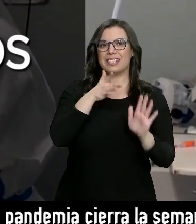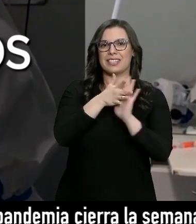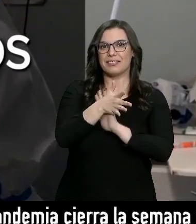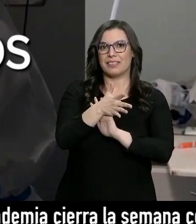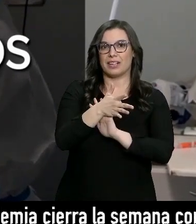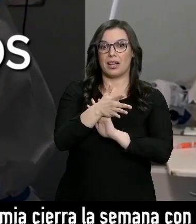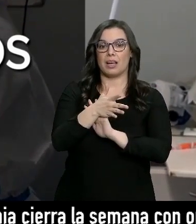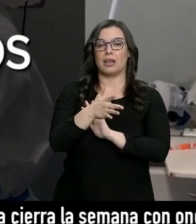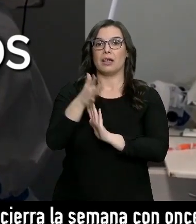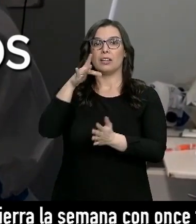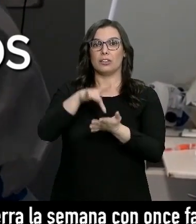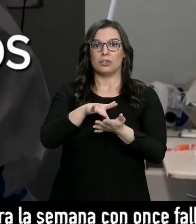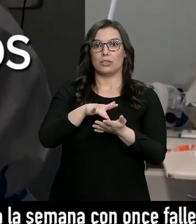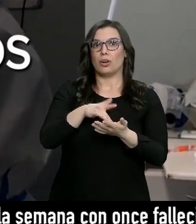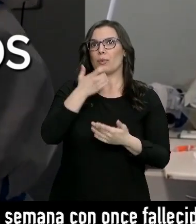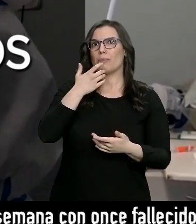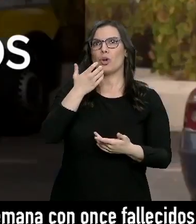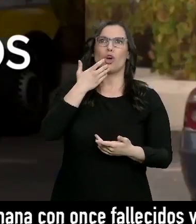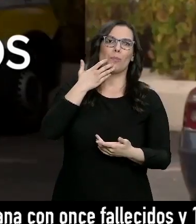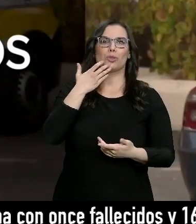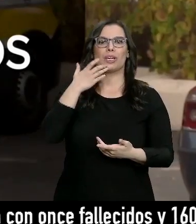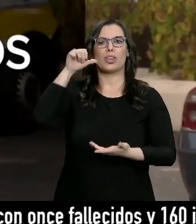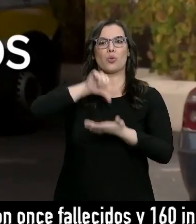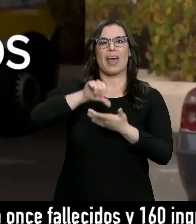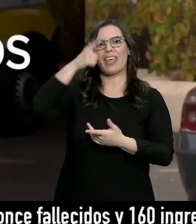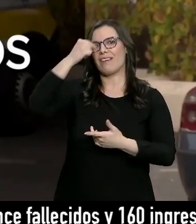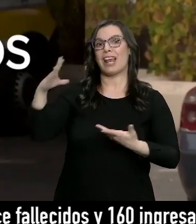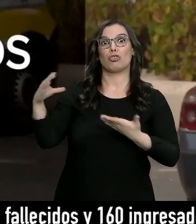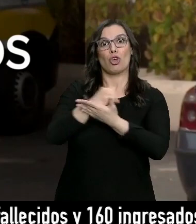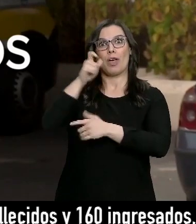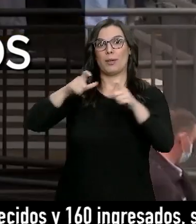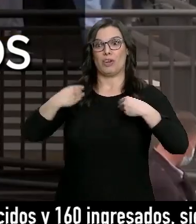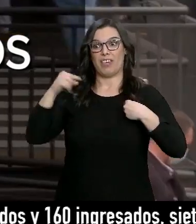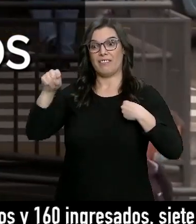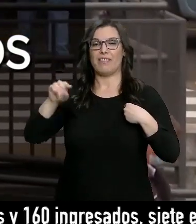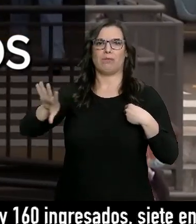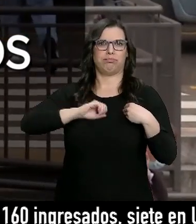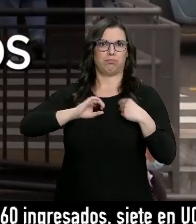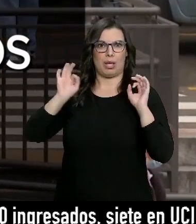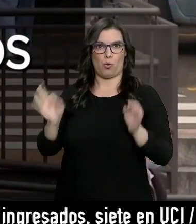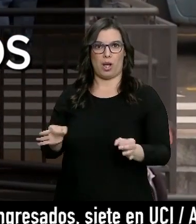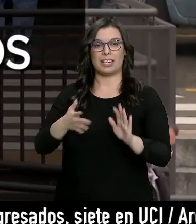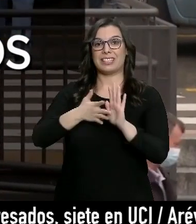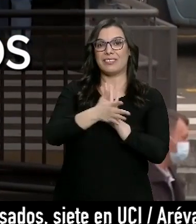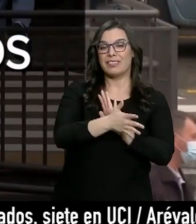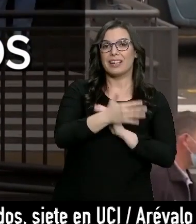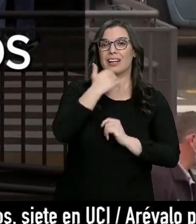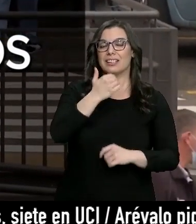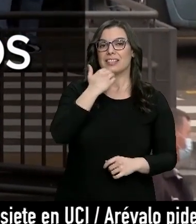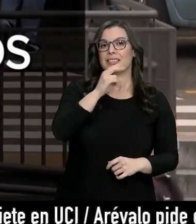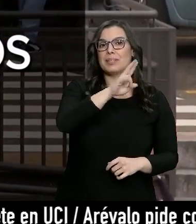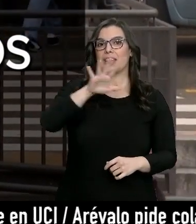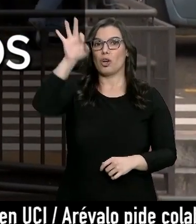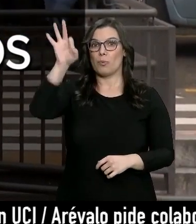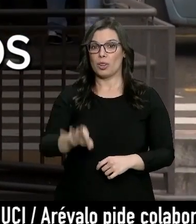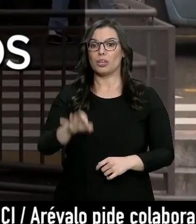como todos los habitantes de la ciudad de Ávila. ¿Y eso qué significa? Pues algo más de la cuarta parte de todos los contagiados